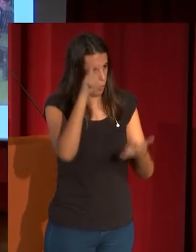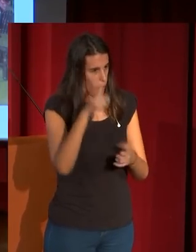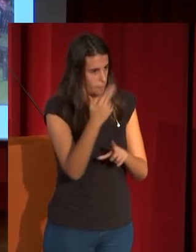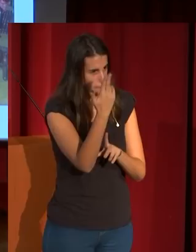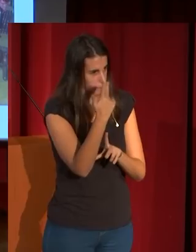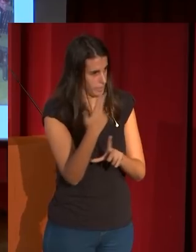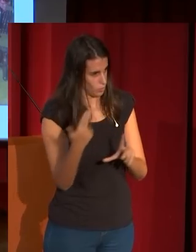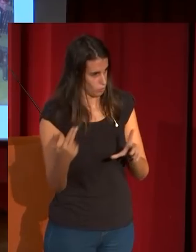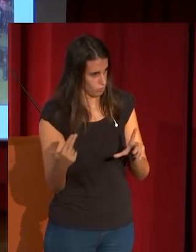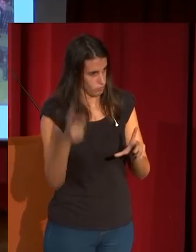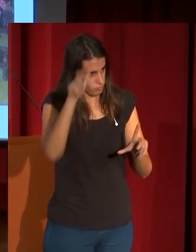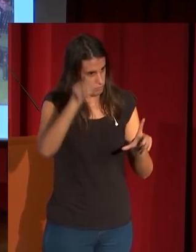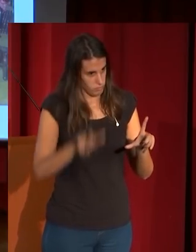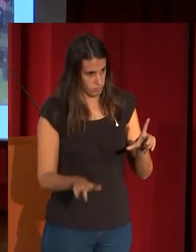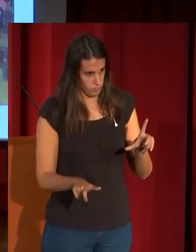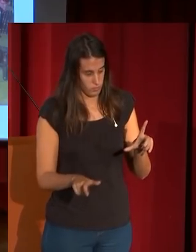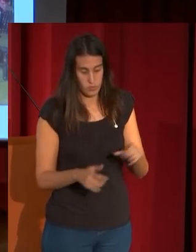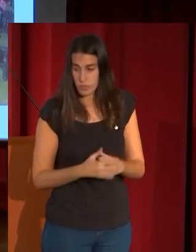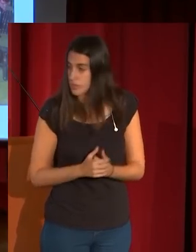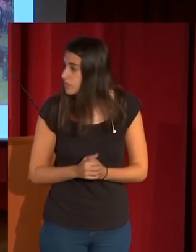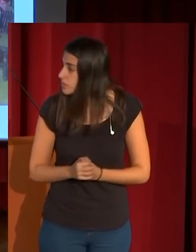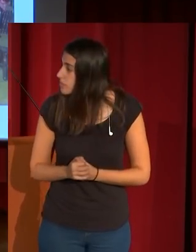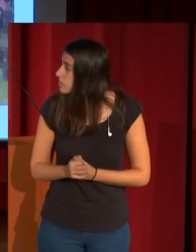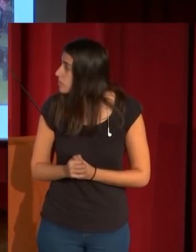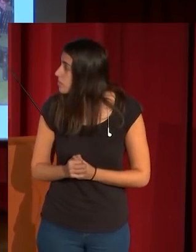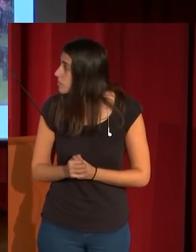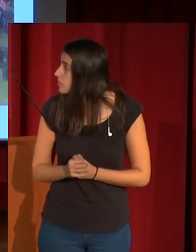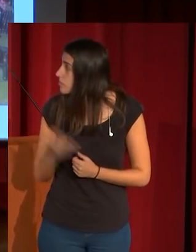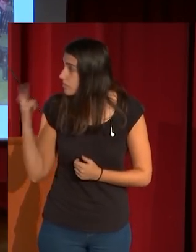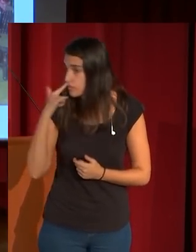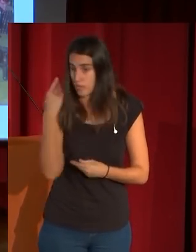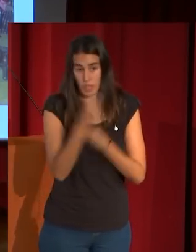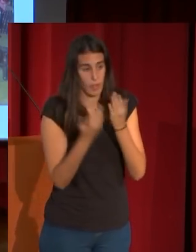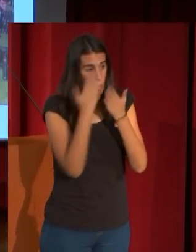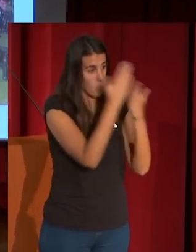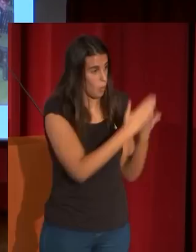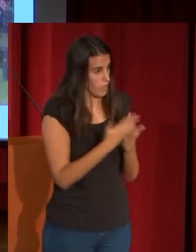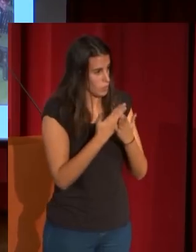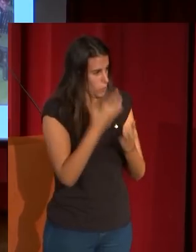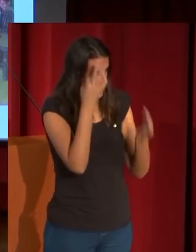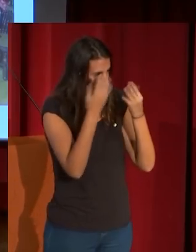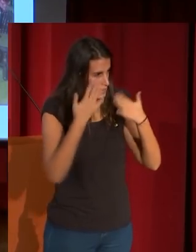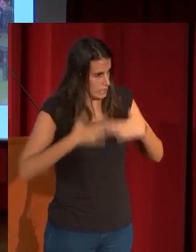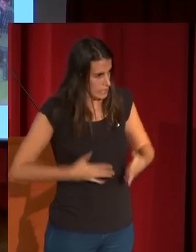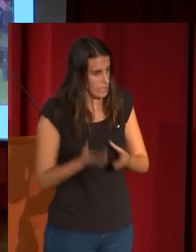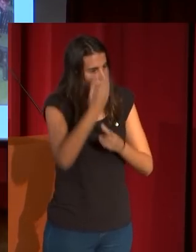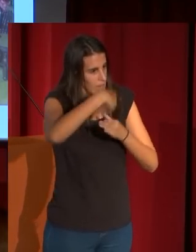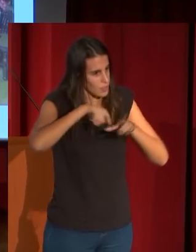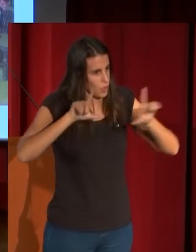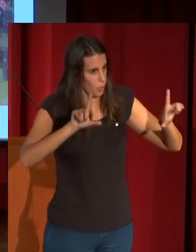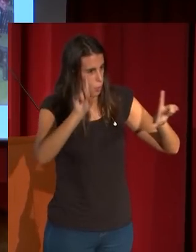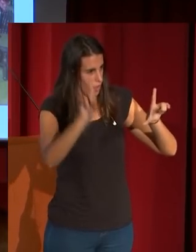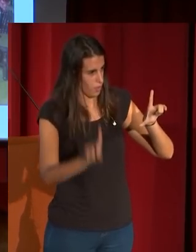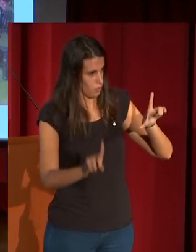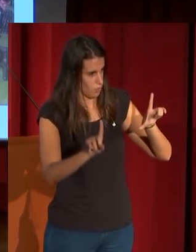reproduce en el catálogo de Misonnier en Poissy en el estudio de él y luego lo introduce en el cuadro es decir tiene una